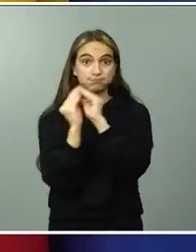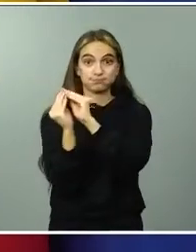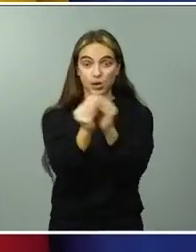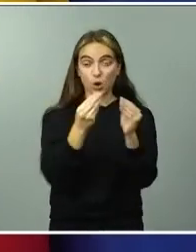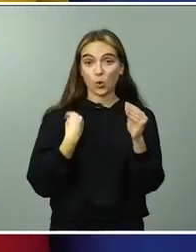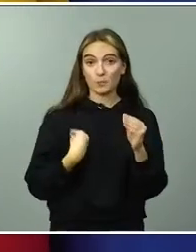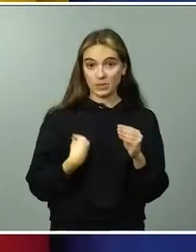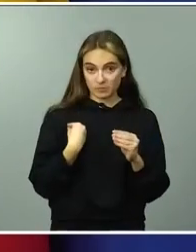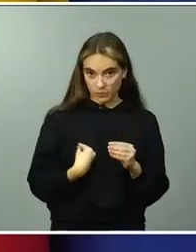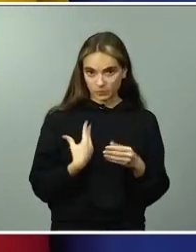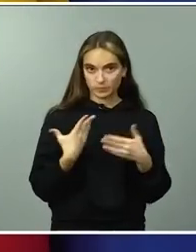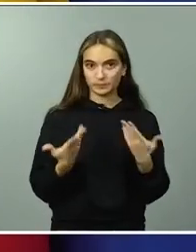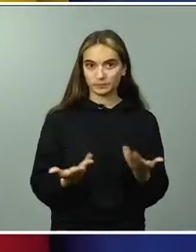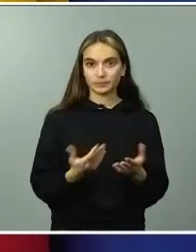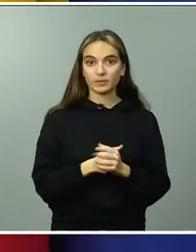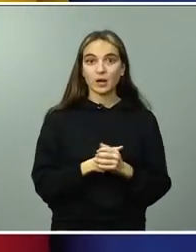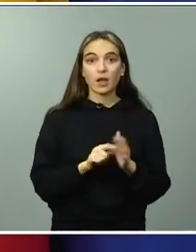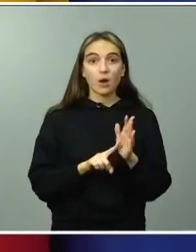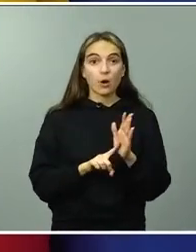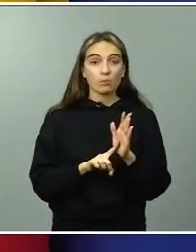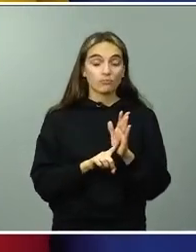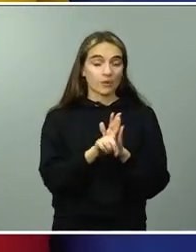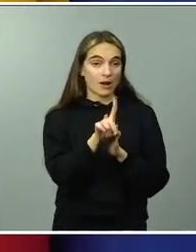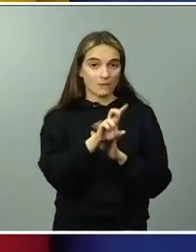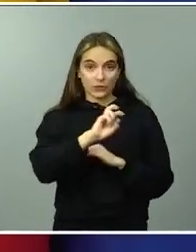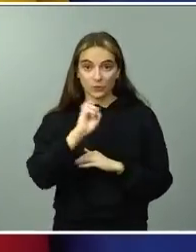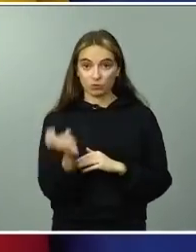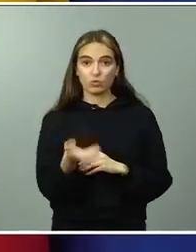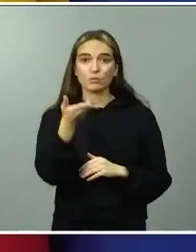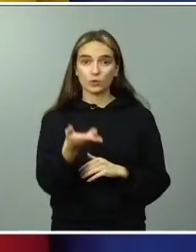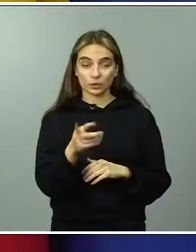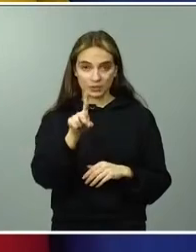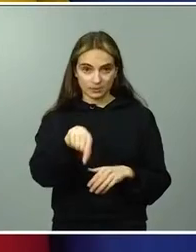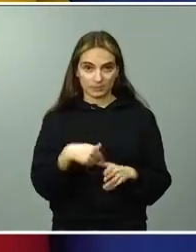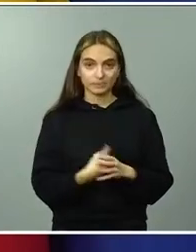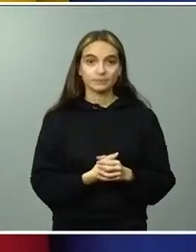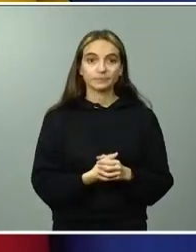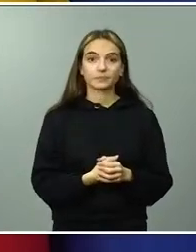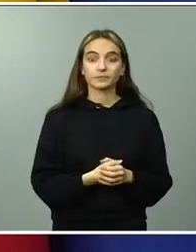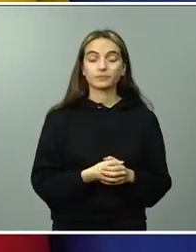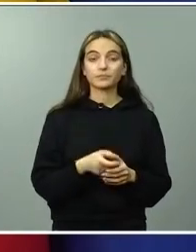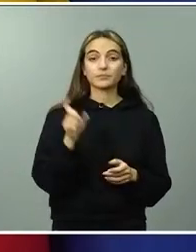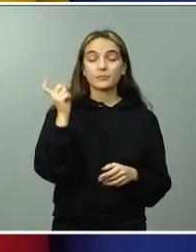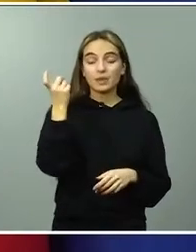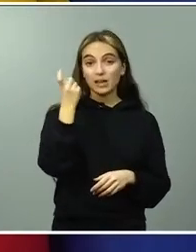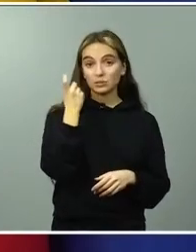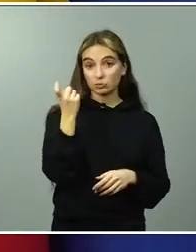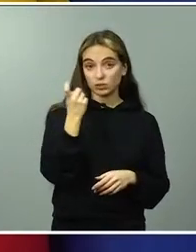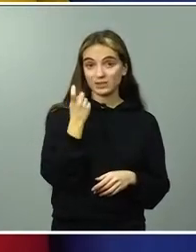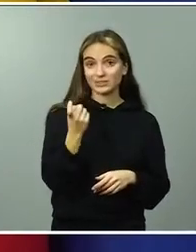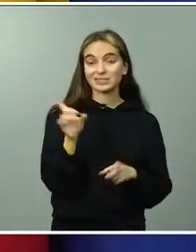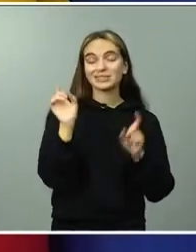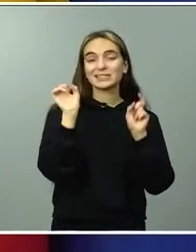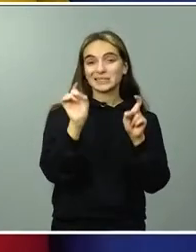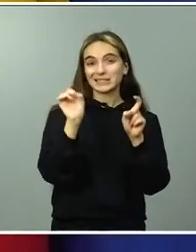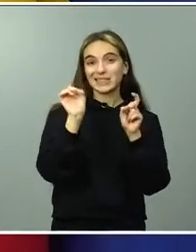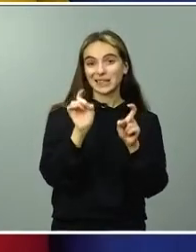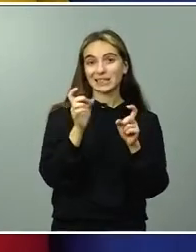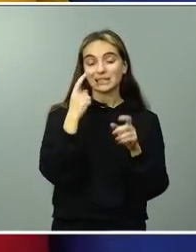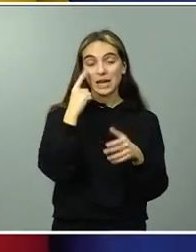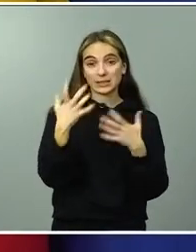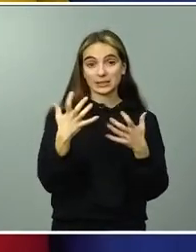Y otro avance también muy importante y es que los estudiantes de enseñanzas artísticas superiores tendrán el